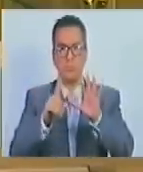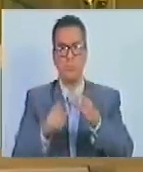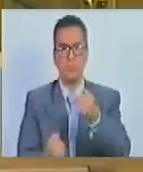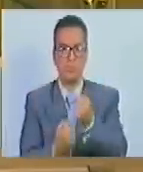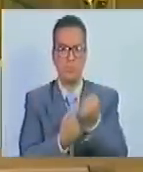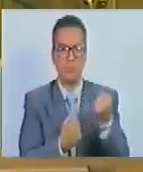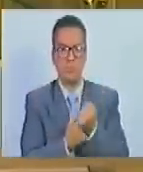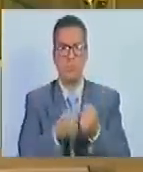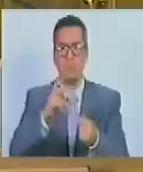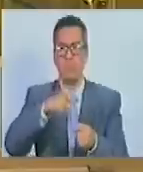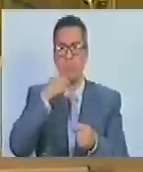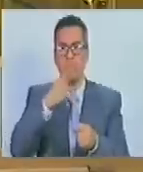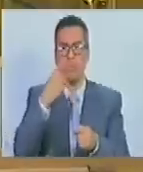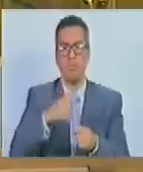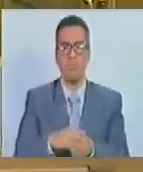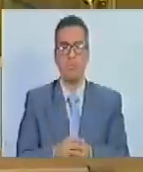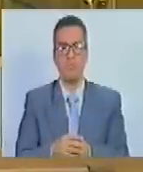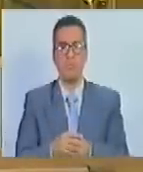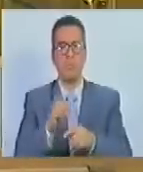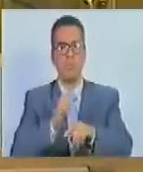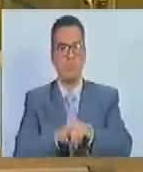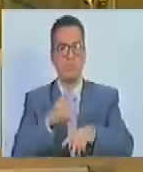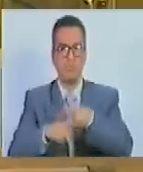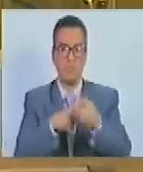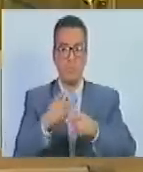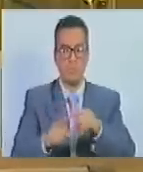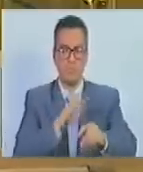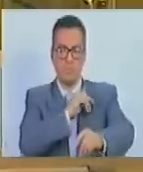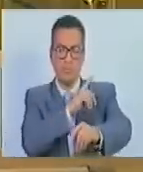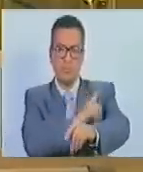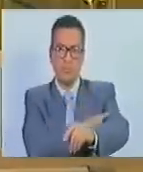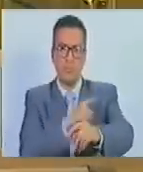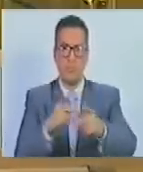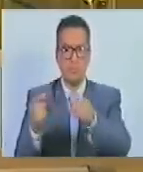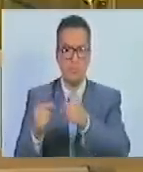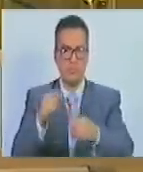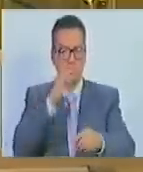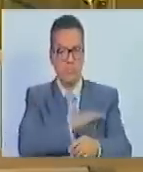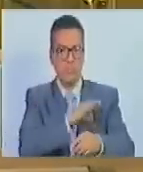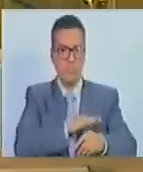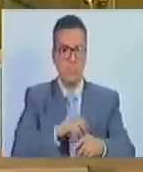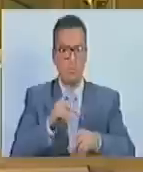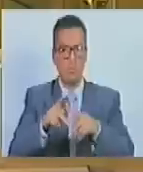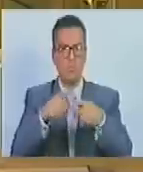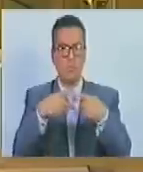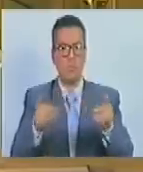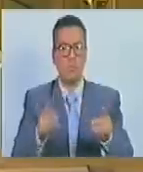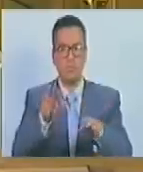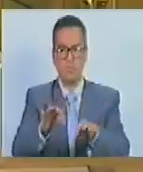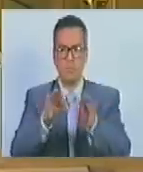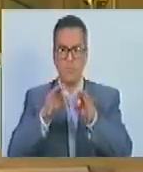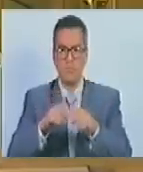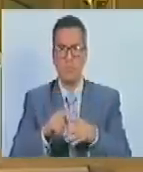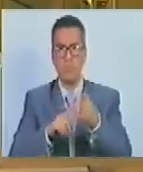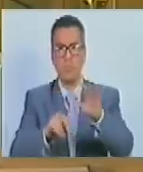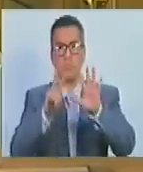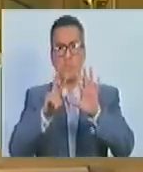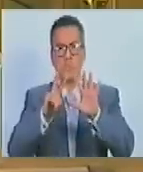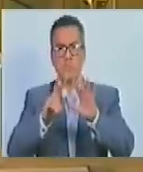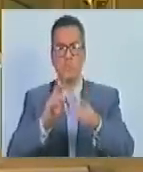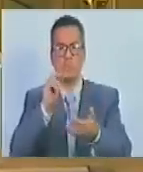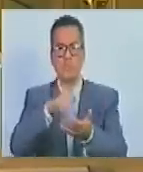Apoyar las políticas de fomento, desarrollo y fortalecimiento de la economía social popular y alternativa. Siete.